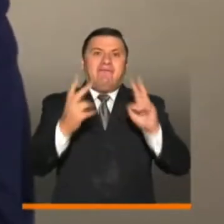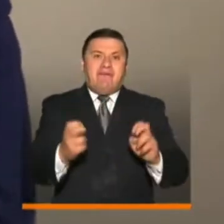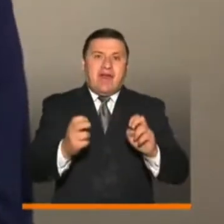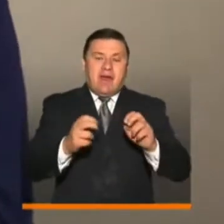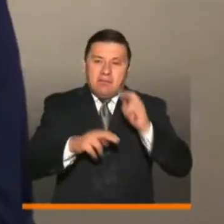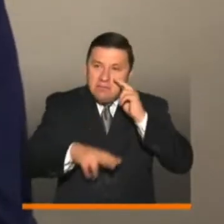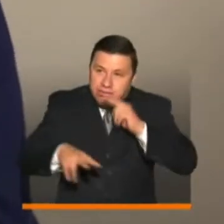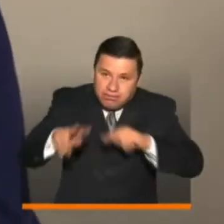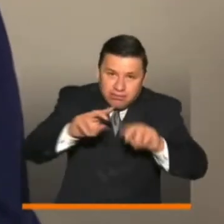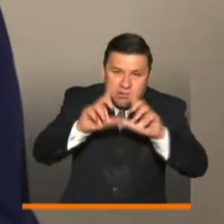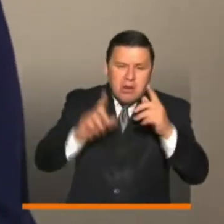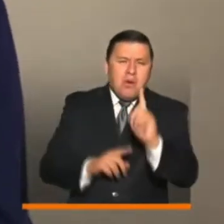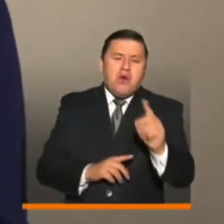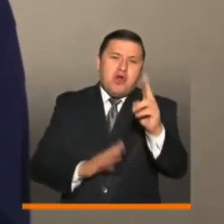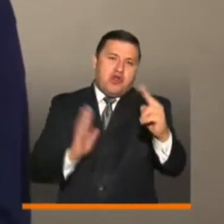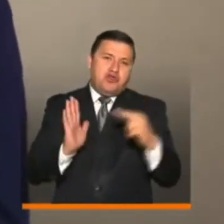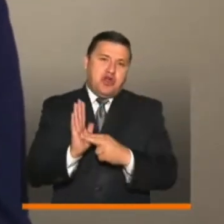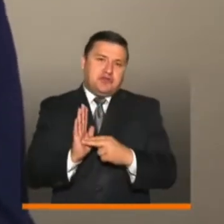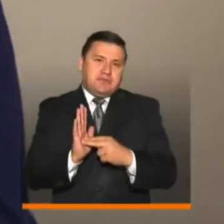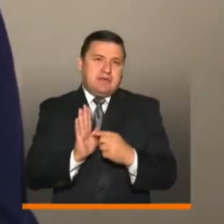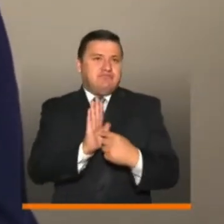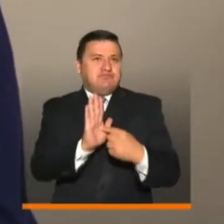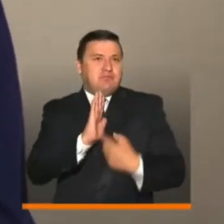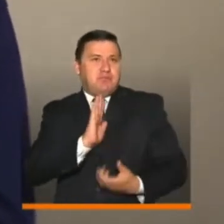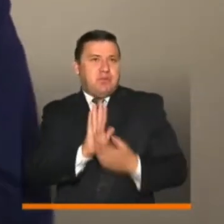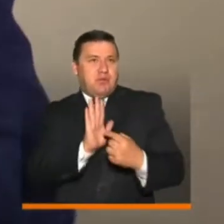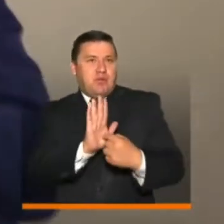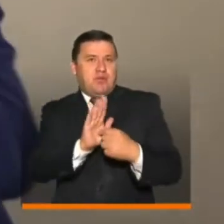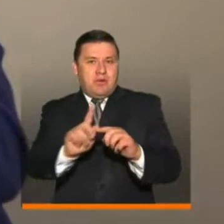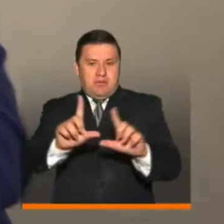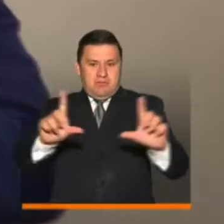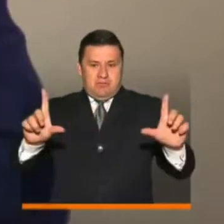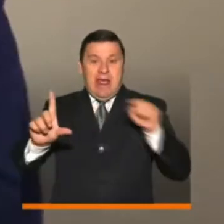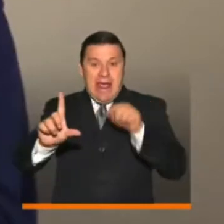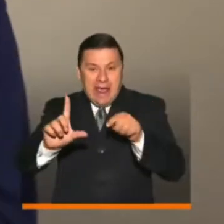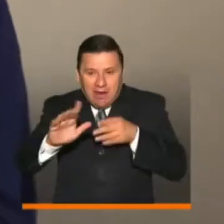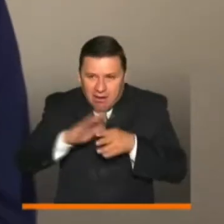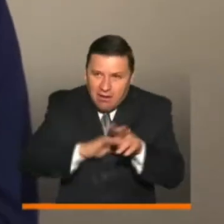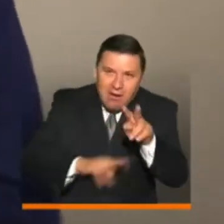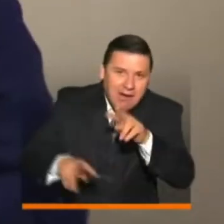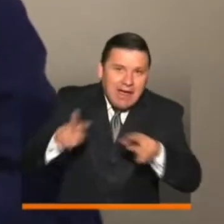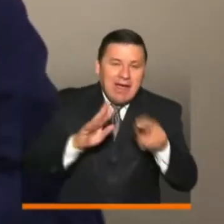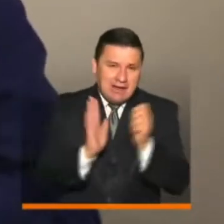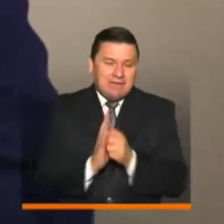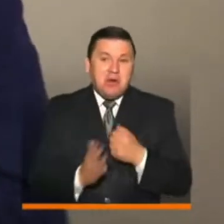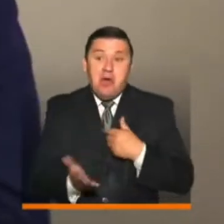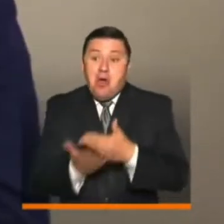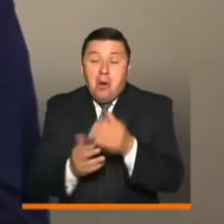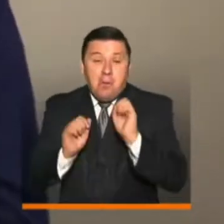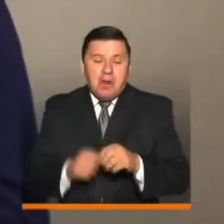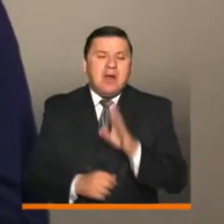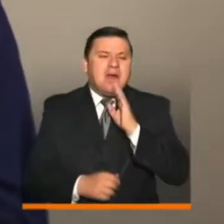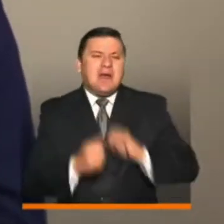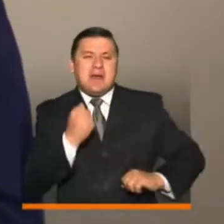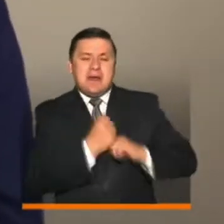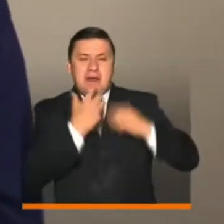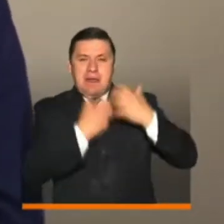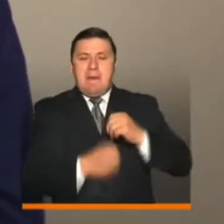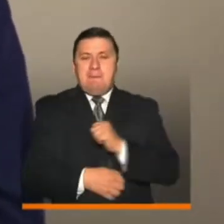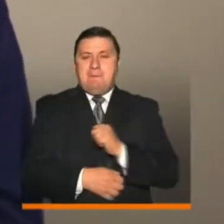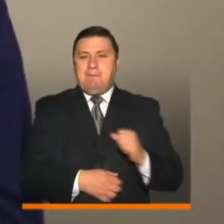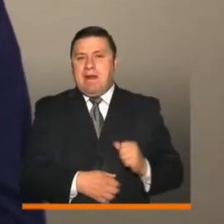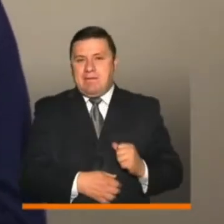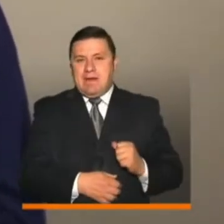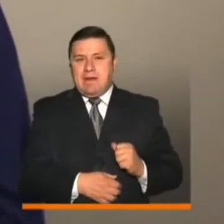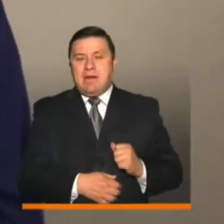Van a haber más de 2 mil restaurantes que van a poder mostrar sus productos y llegar al comprador final. Fue apoyado por la empresa privada